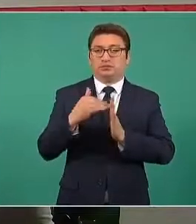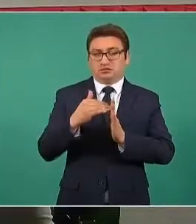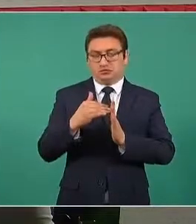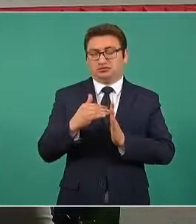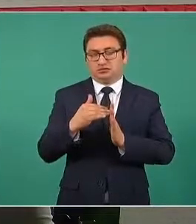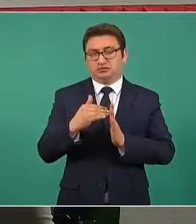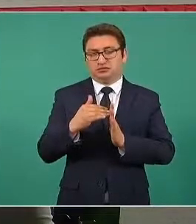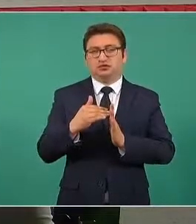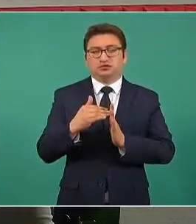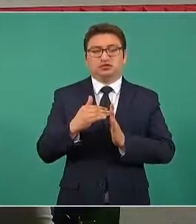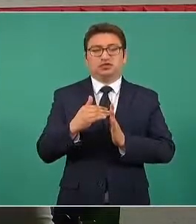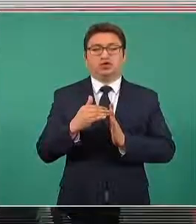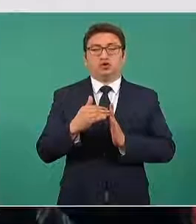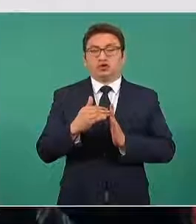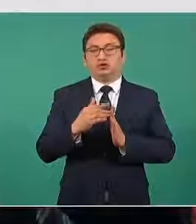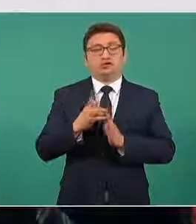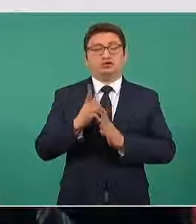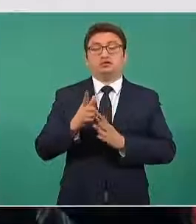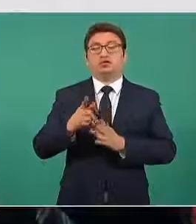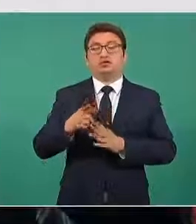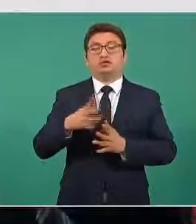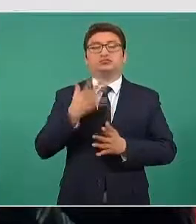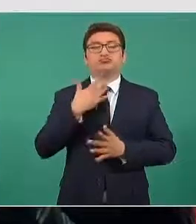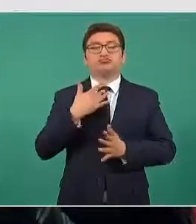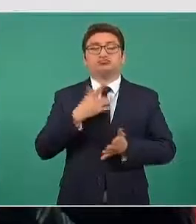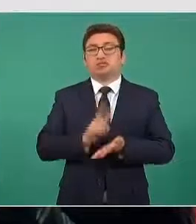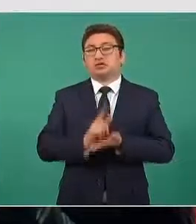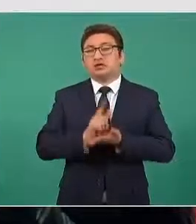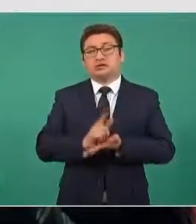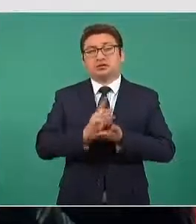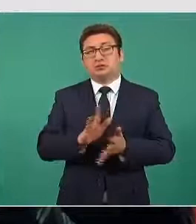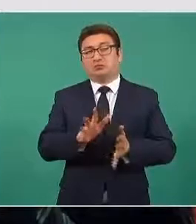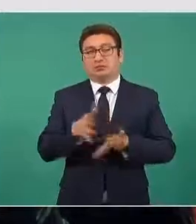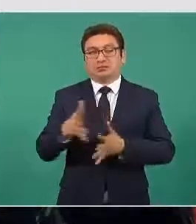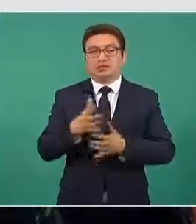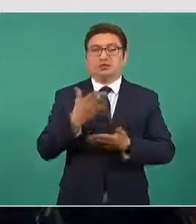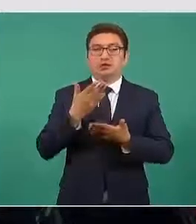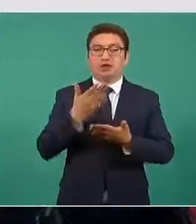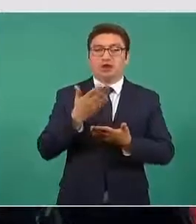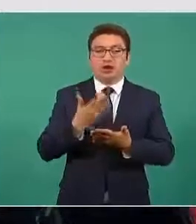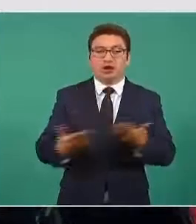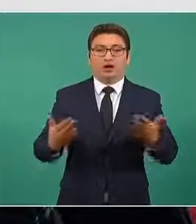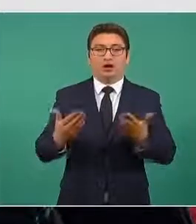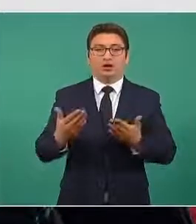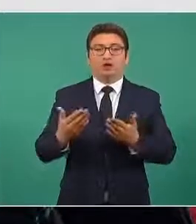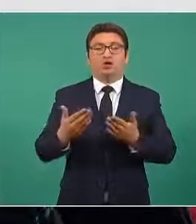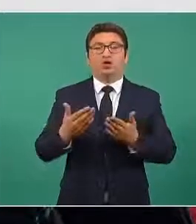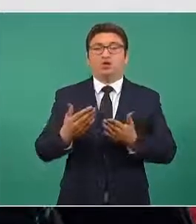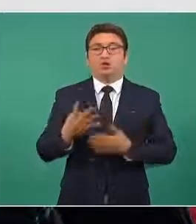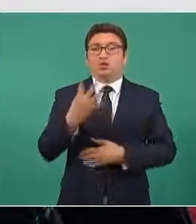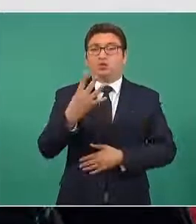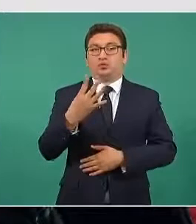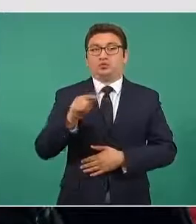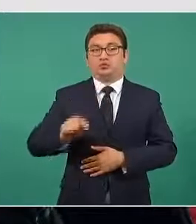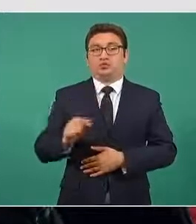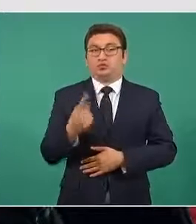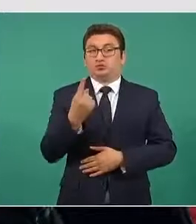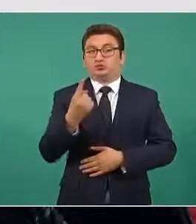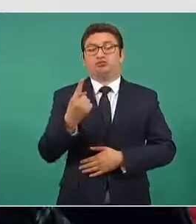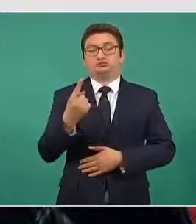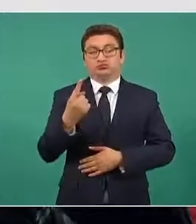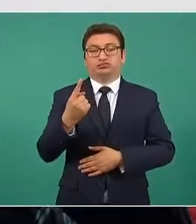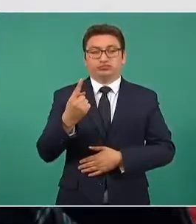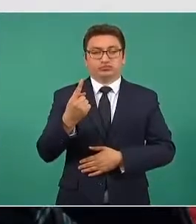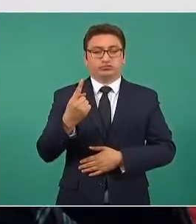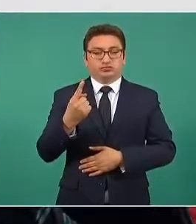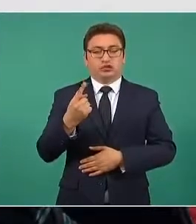de litros en promedio y ahora es cuatro punto uno el promedio